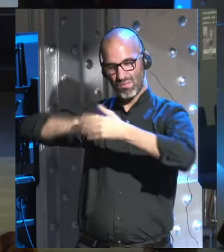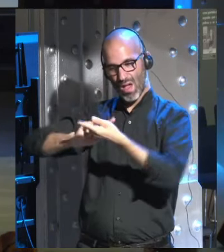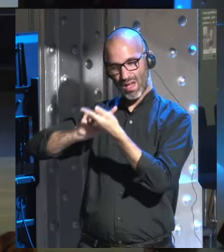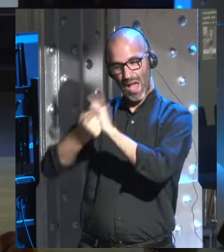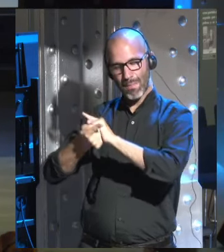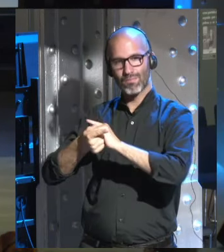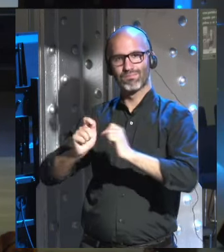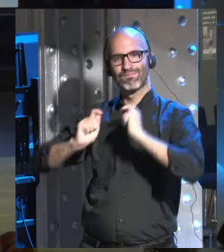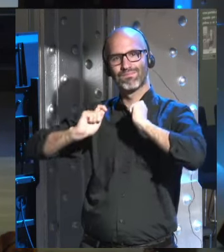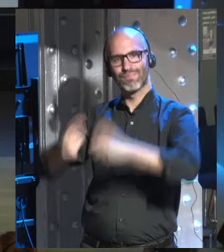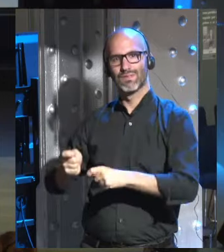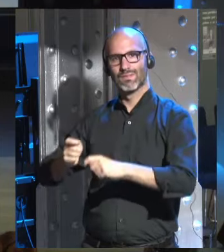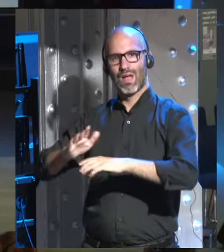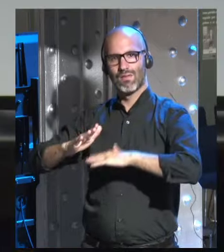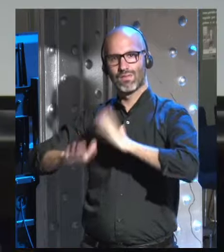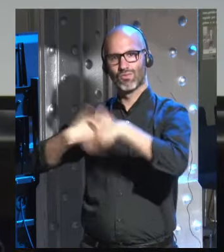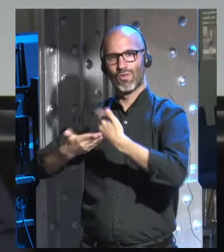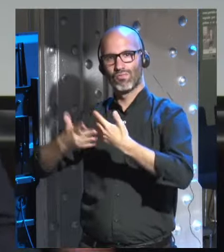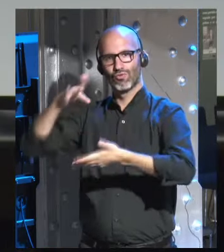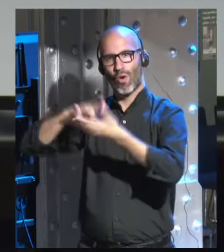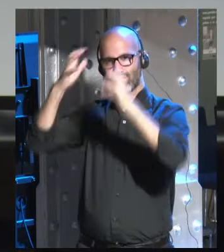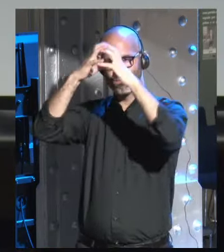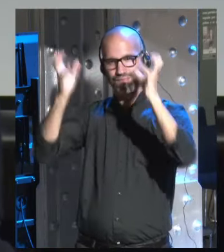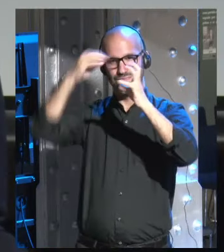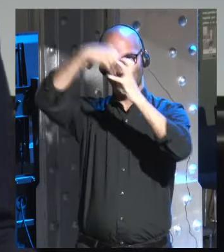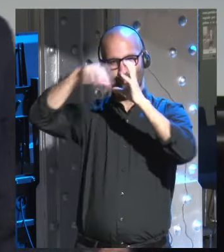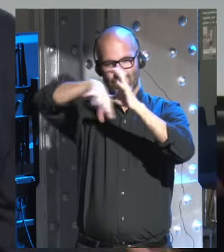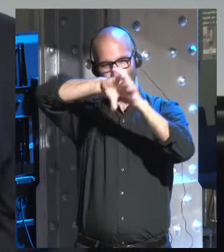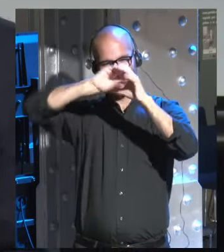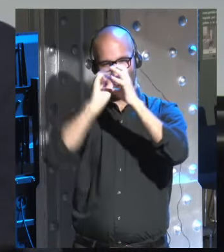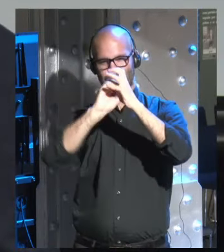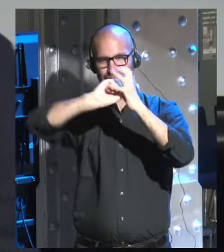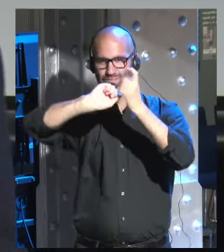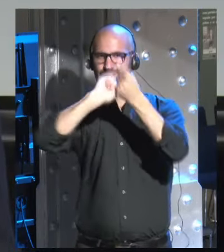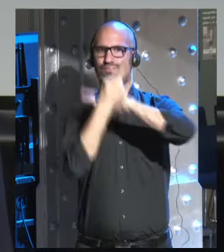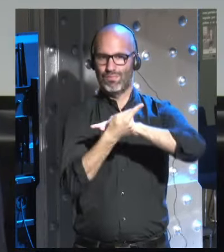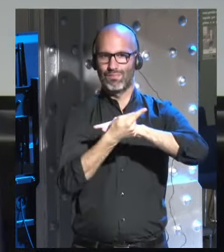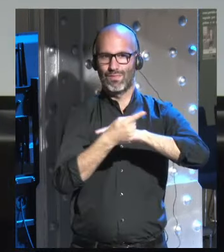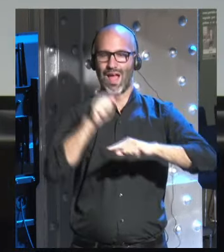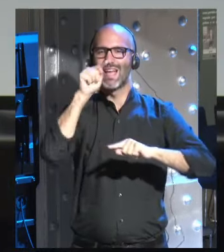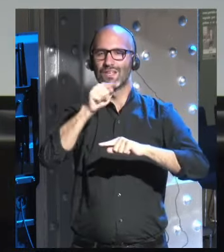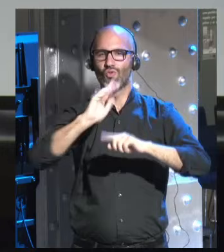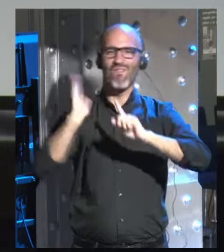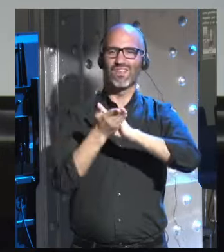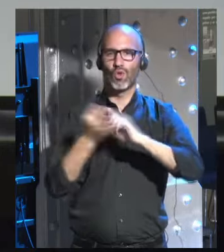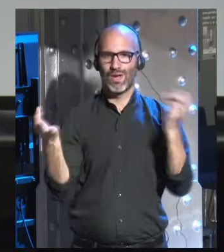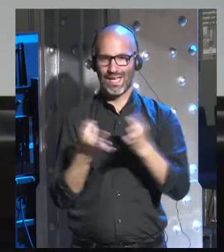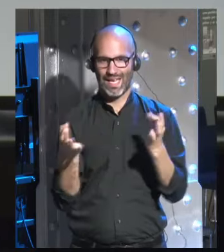produjeron ciertos cambios en la estructura interna del cerebro. Y eso, a su vez, produjo